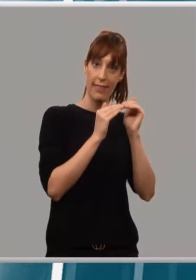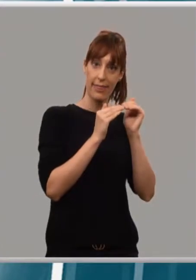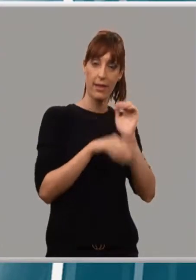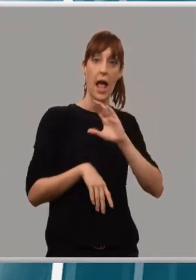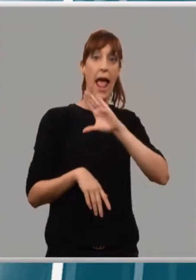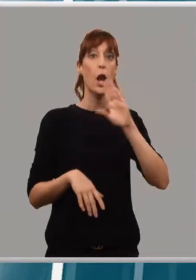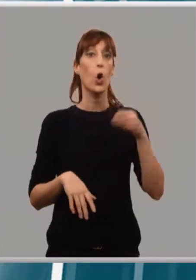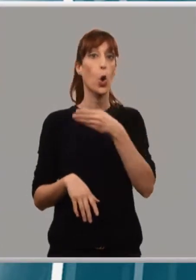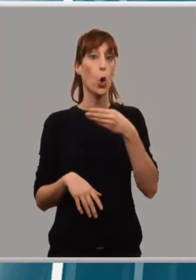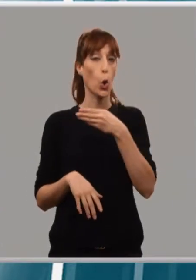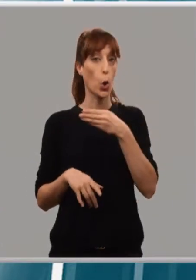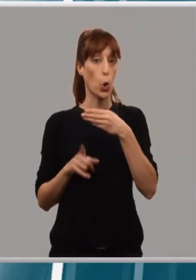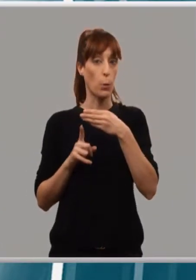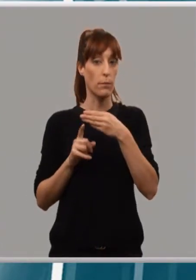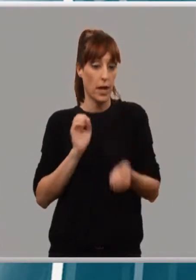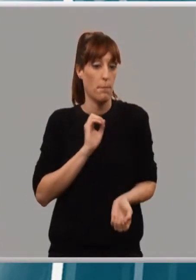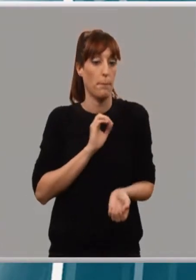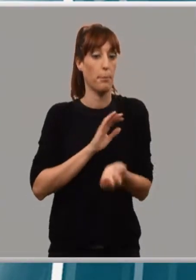a lanzar